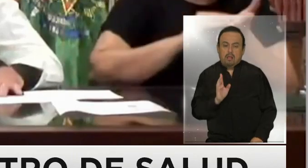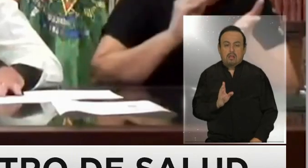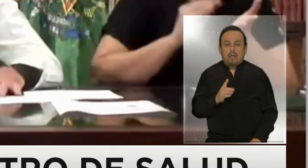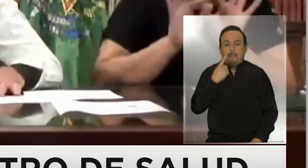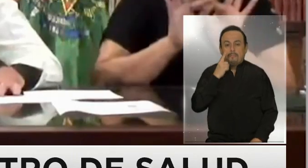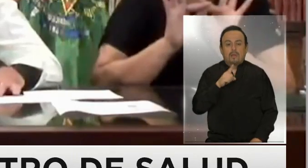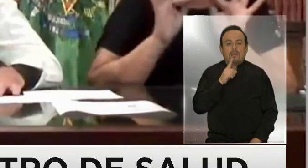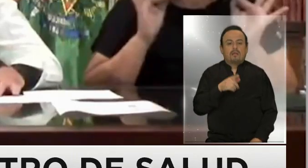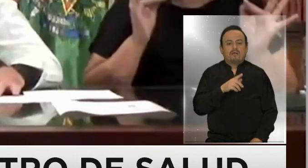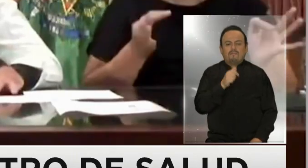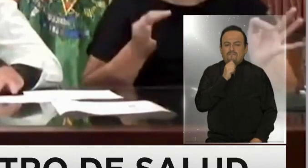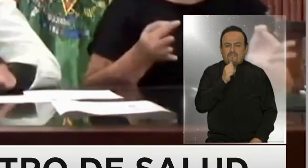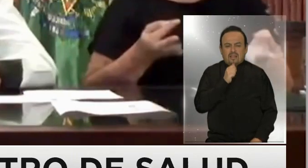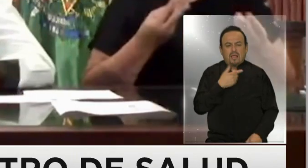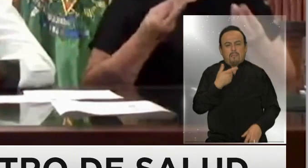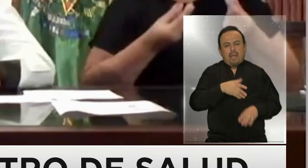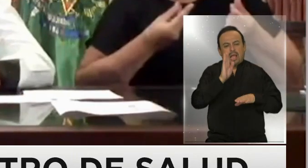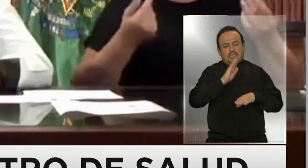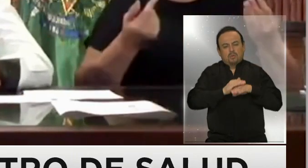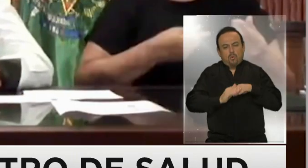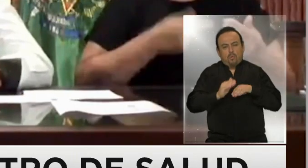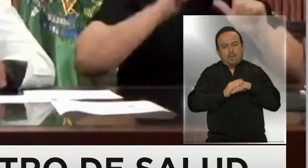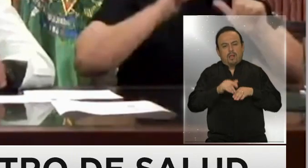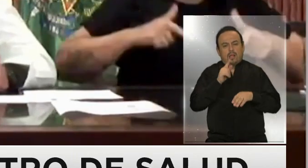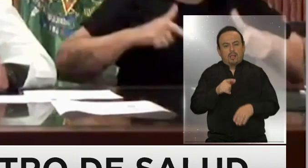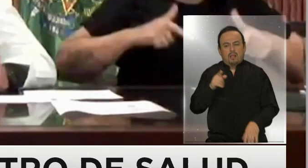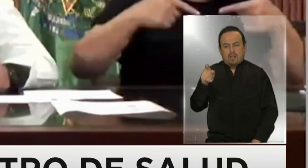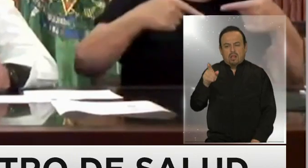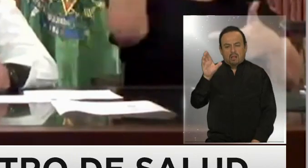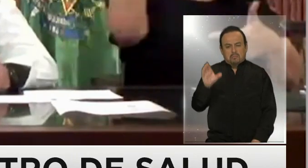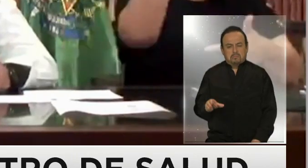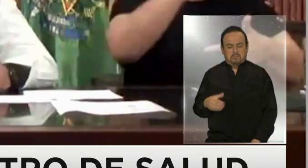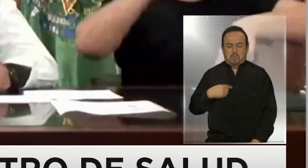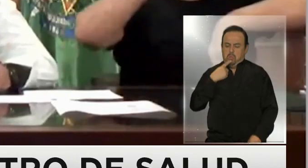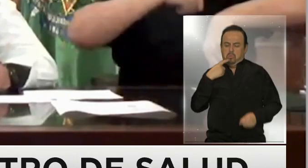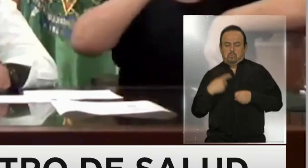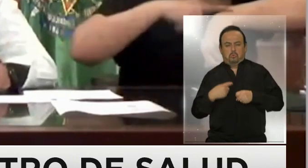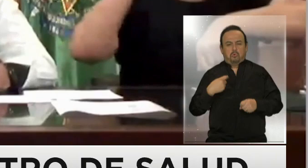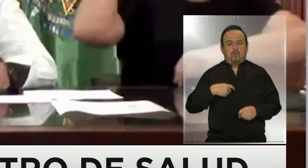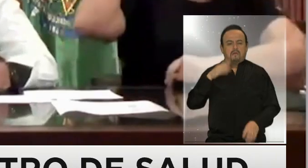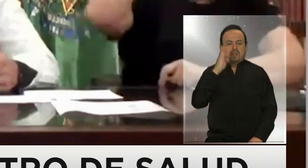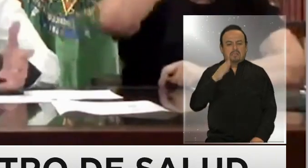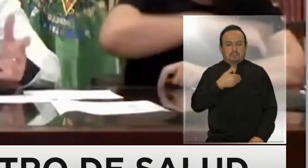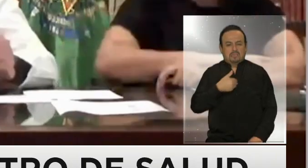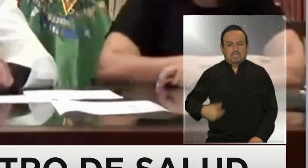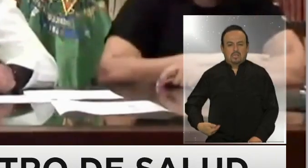le está faltando un poco más de humildad para conducir a Brasil en este momento difícil.